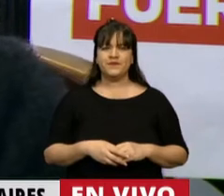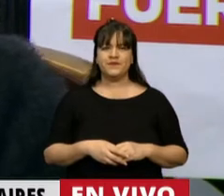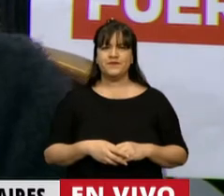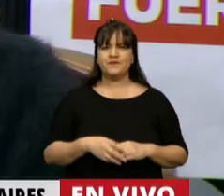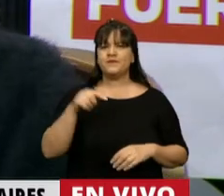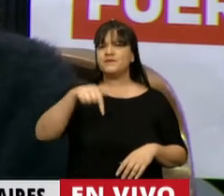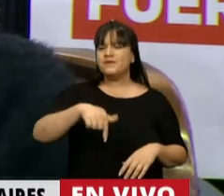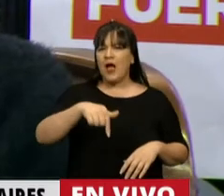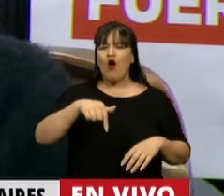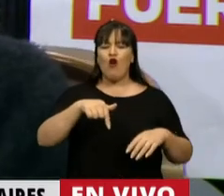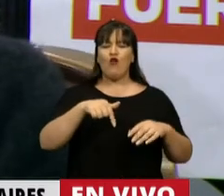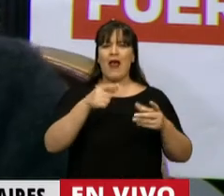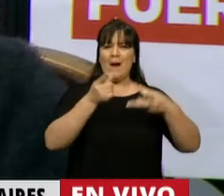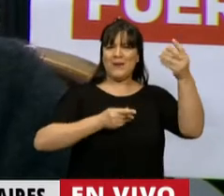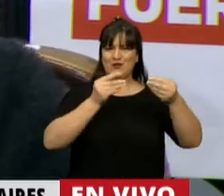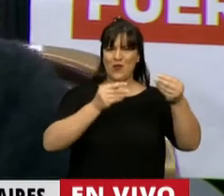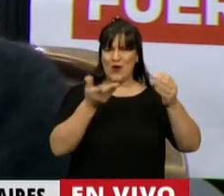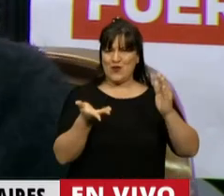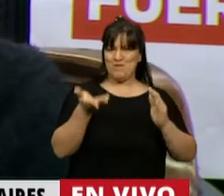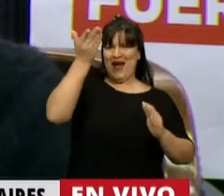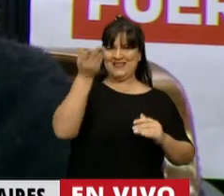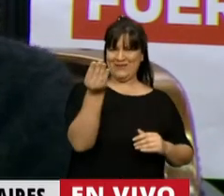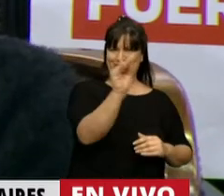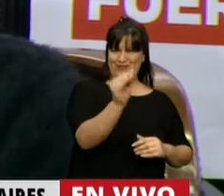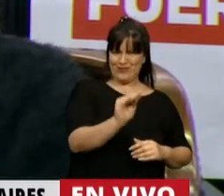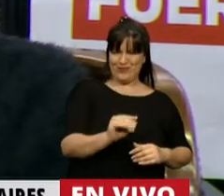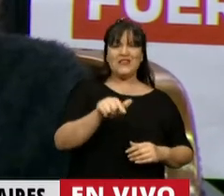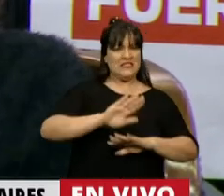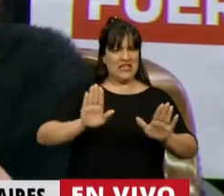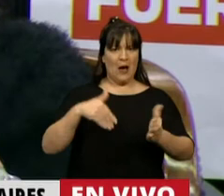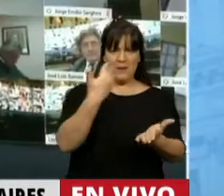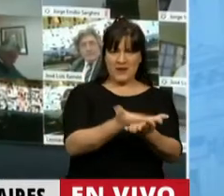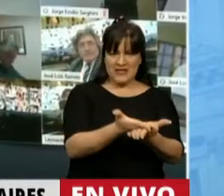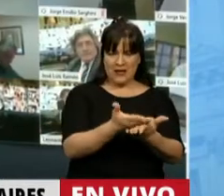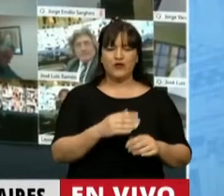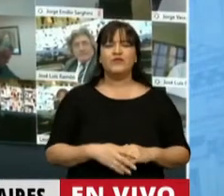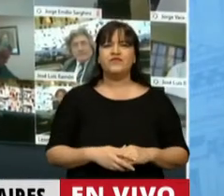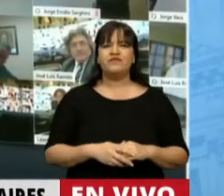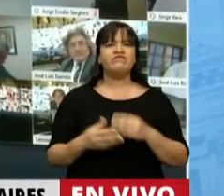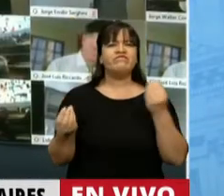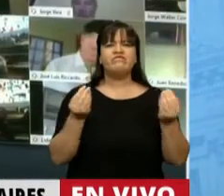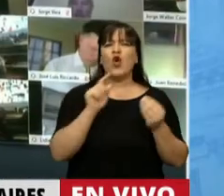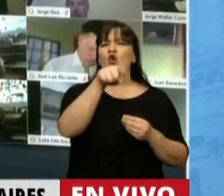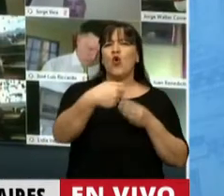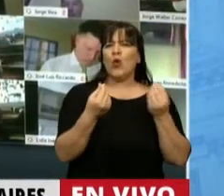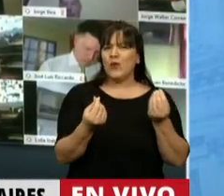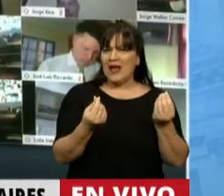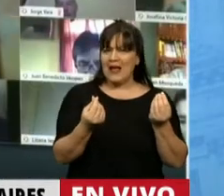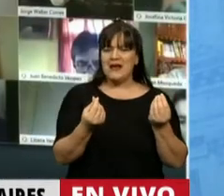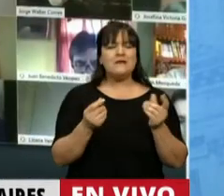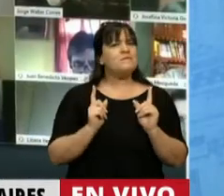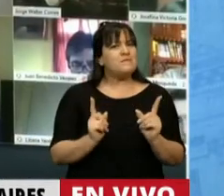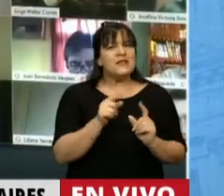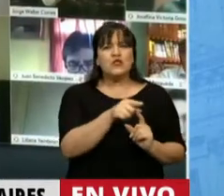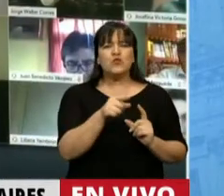esta ampliación de presupuesto que se ha presentado se encadena directamente con